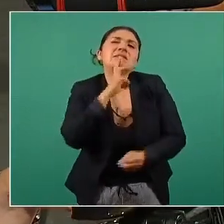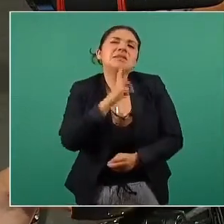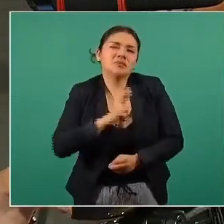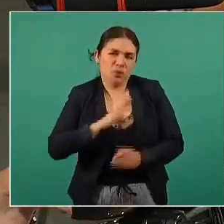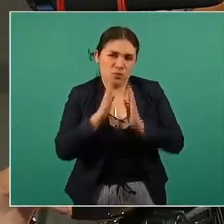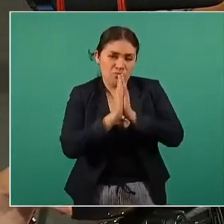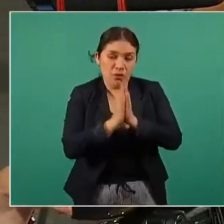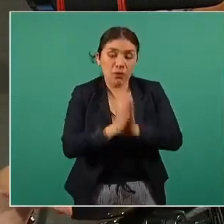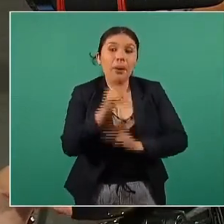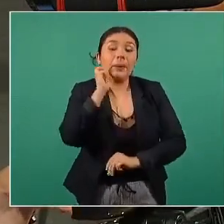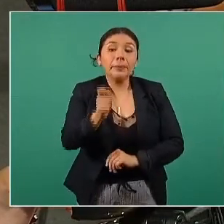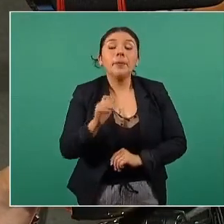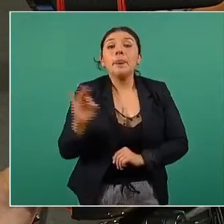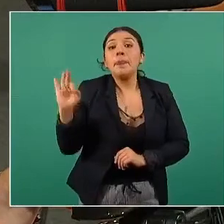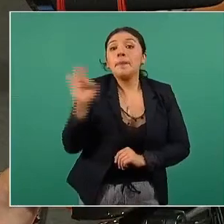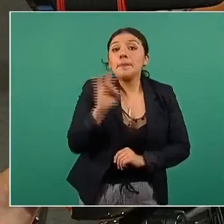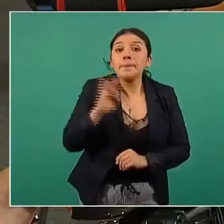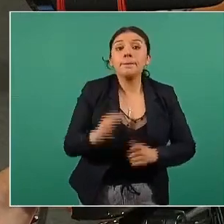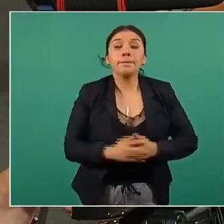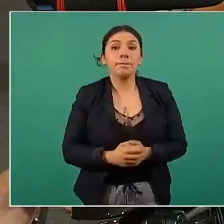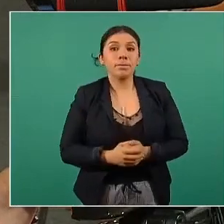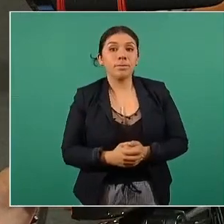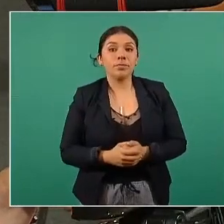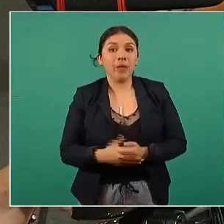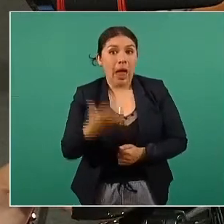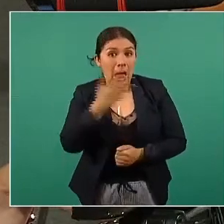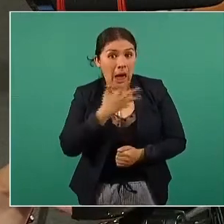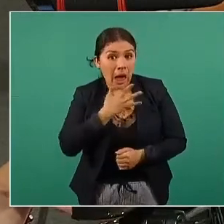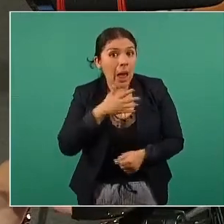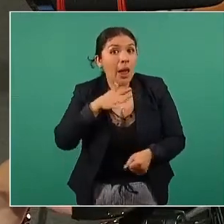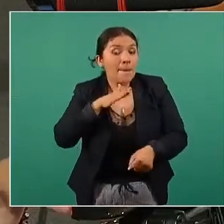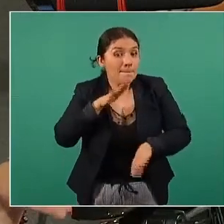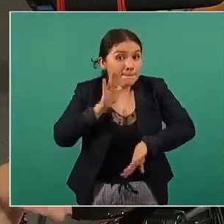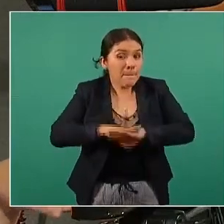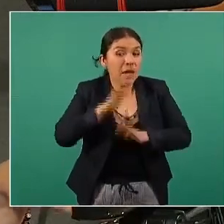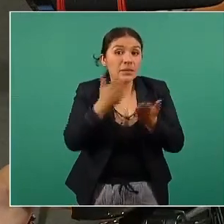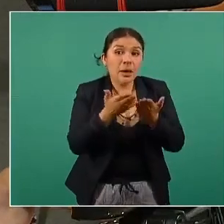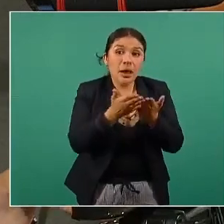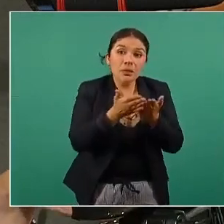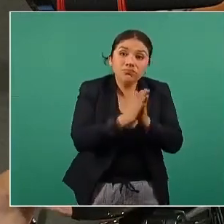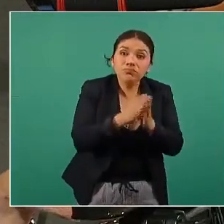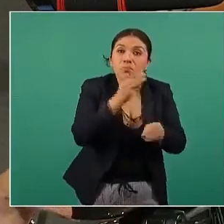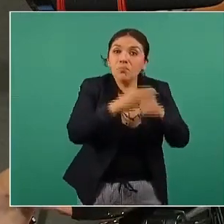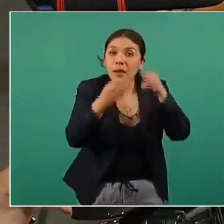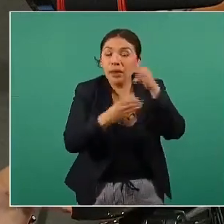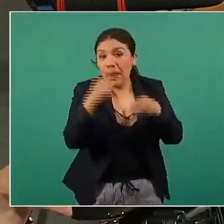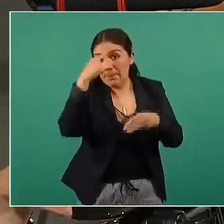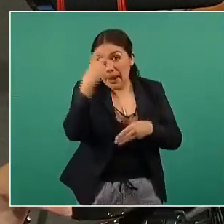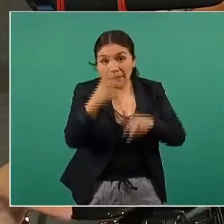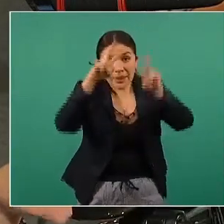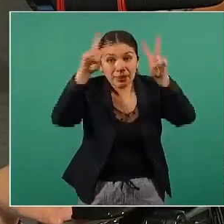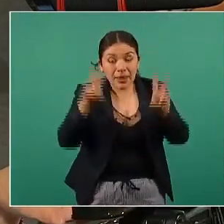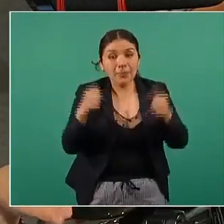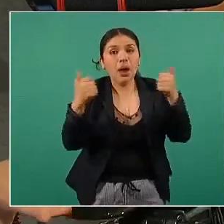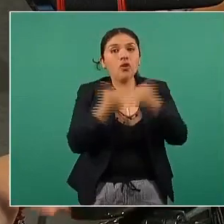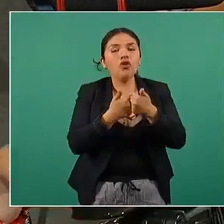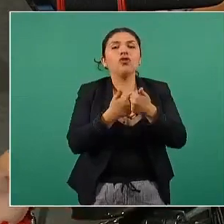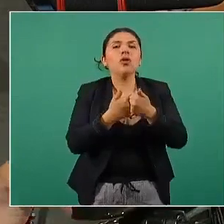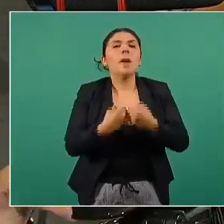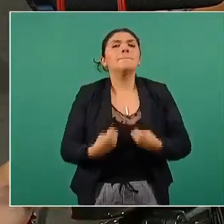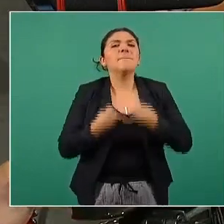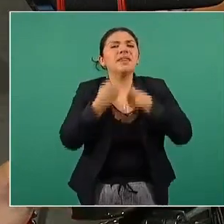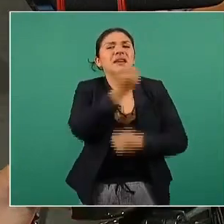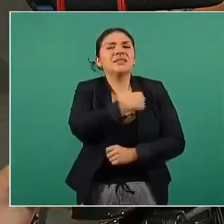si habrá material para los alumnos con respecto al tema para la asignatura de vida saludable